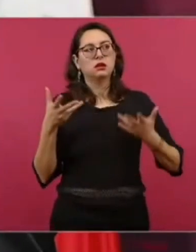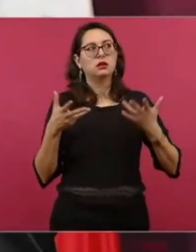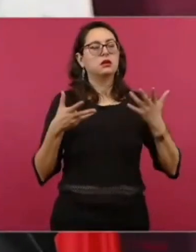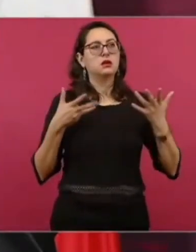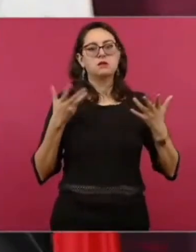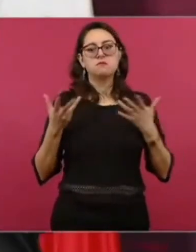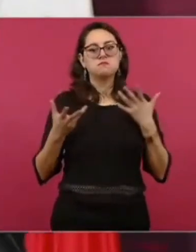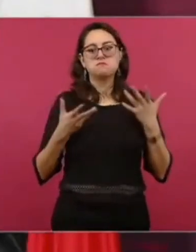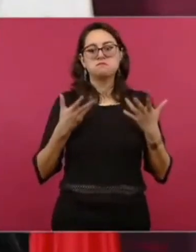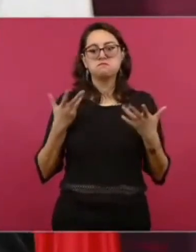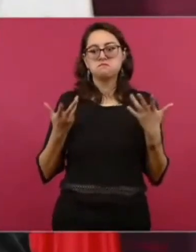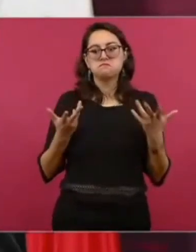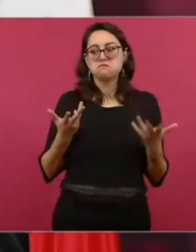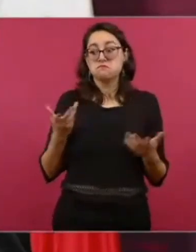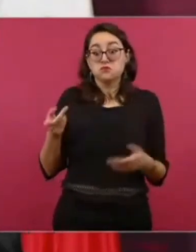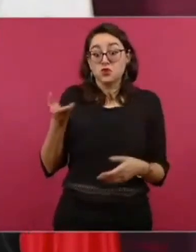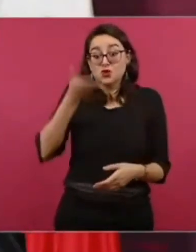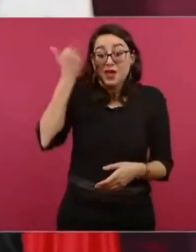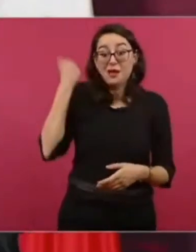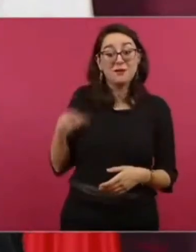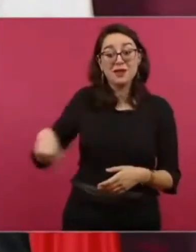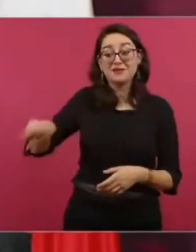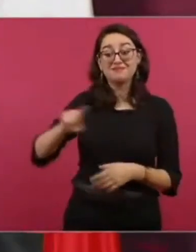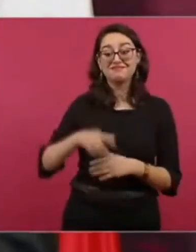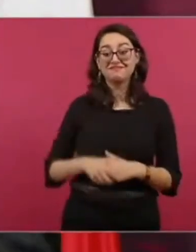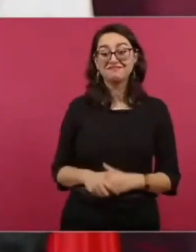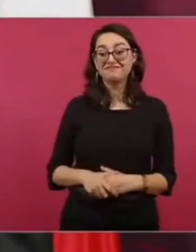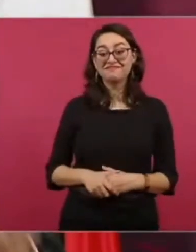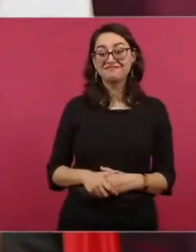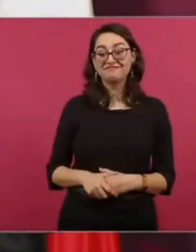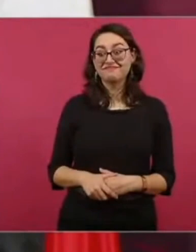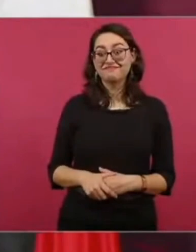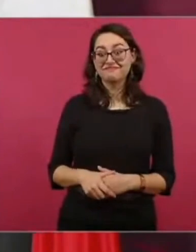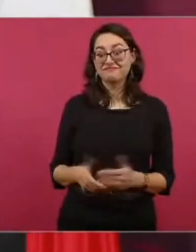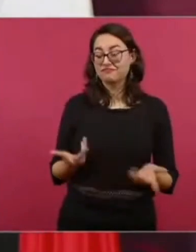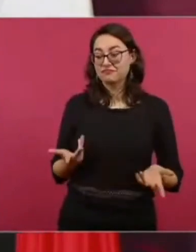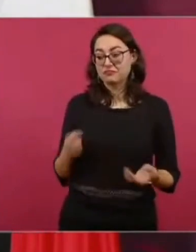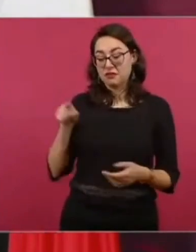No, les enseñaron eso.